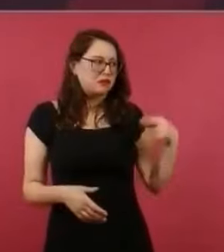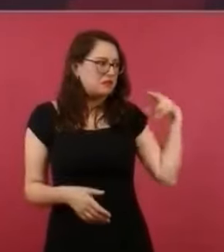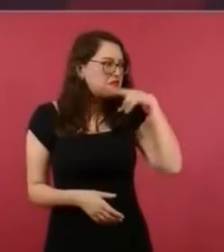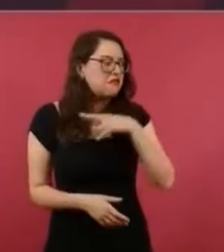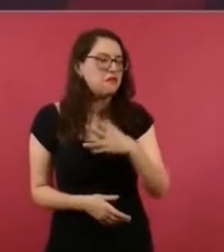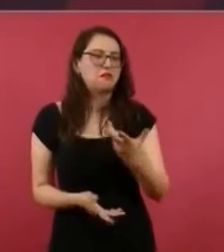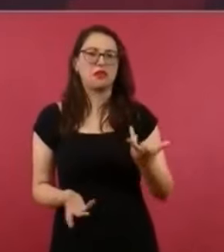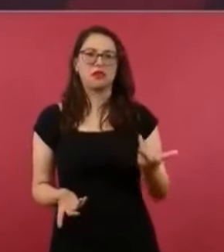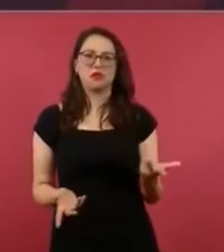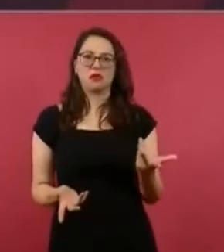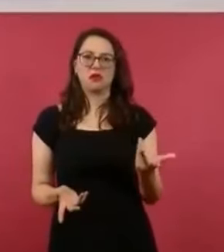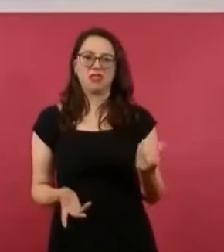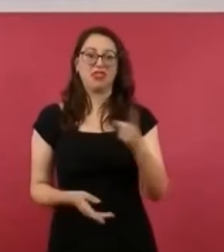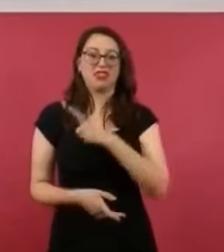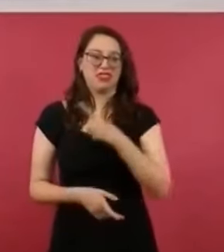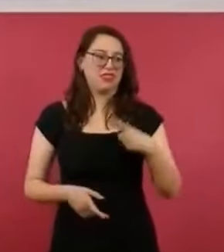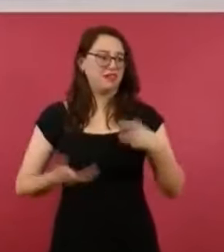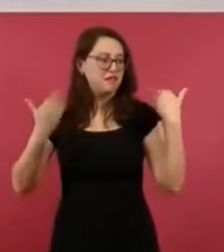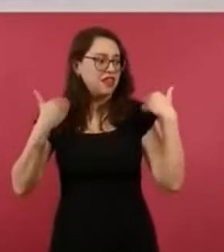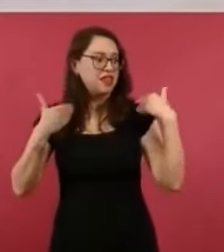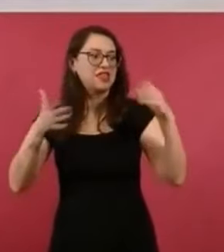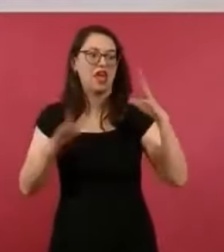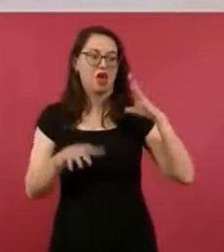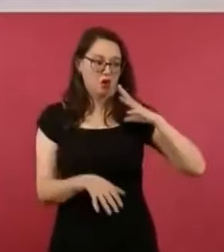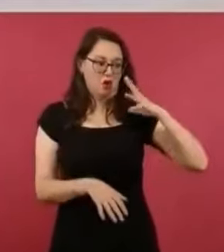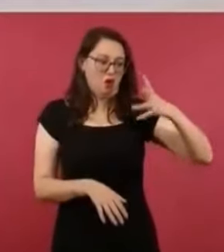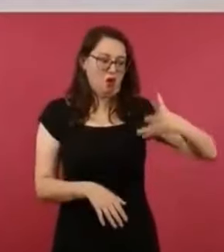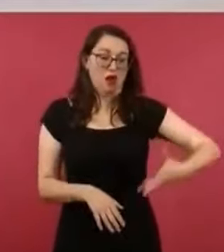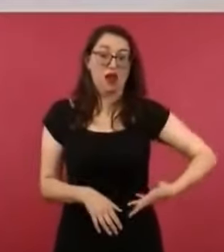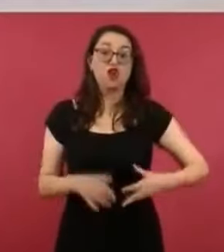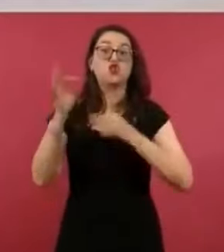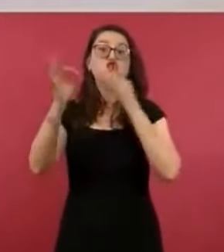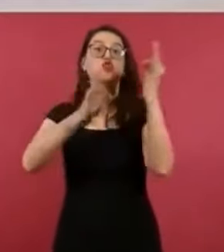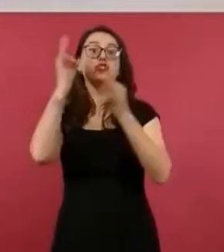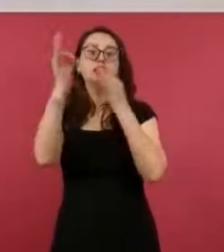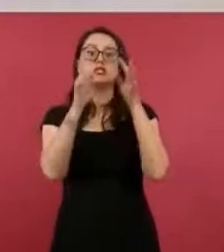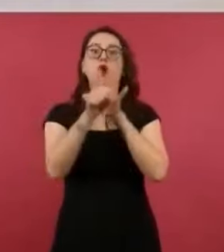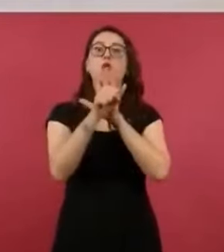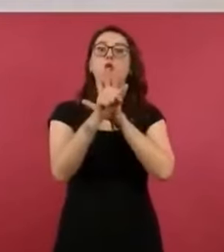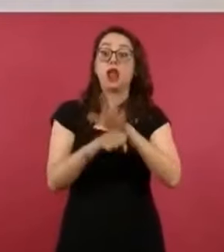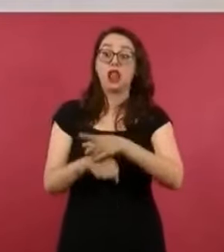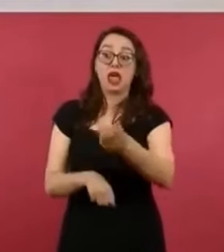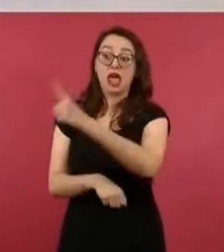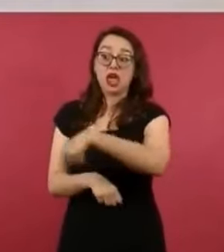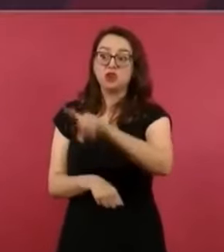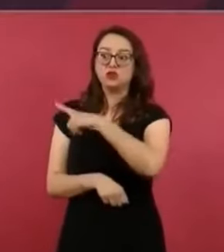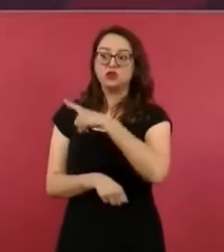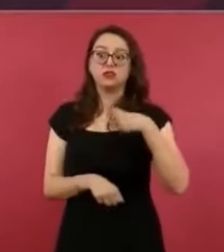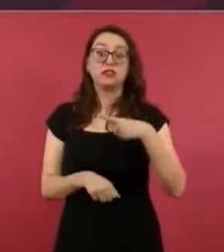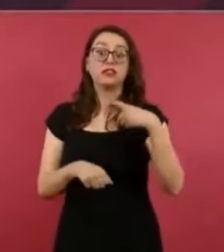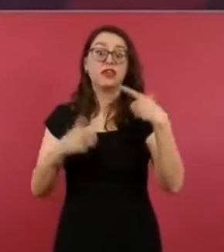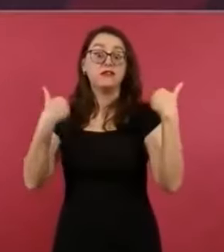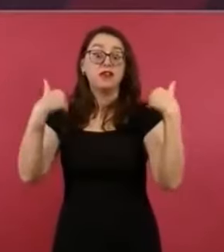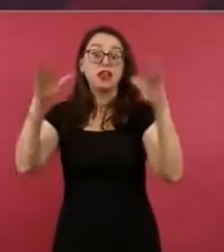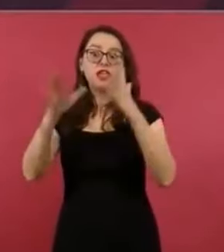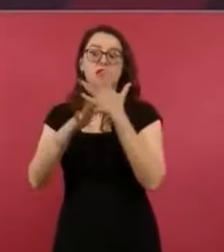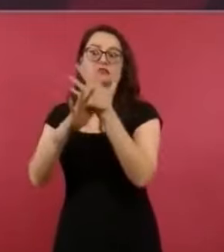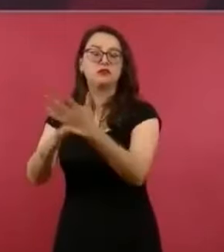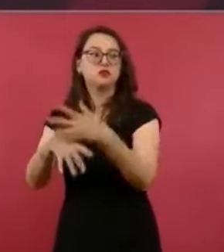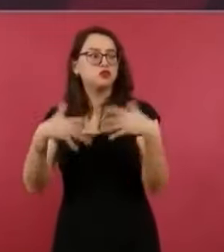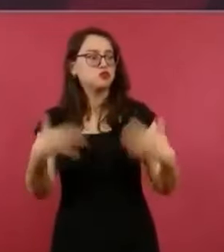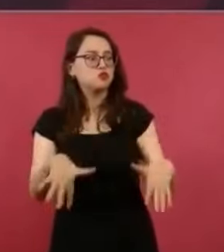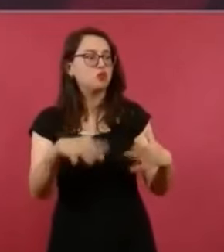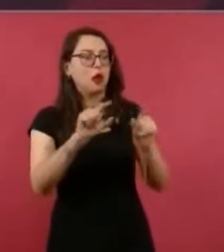De que no se había construido en México una refinería desde hace más de 40